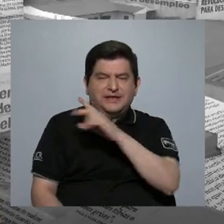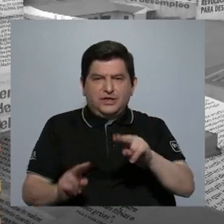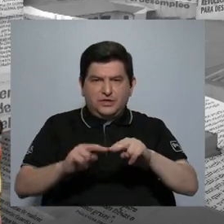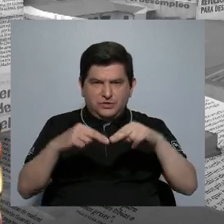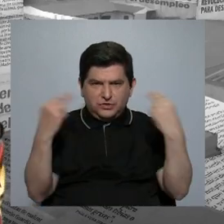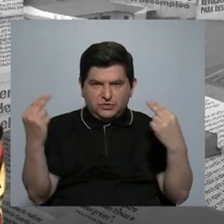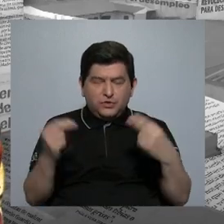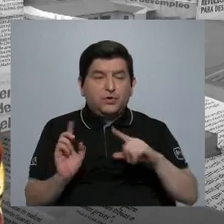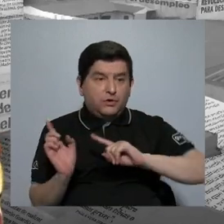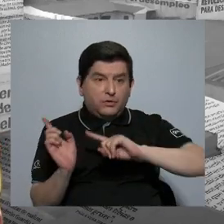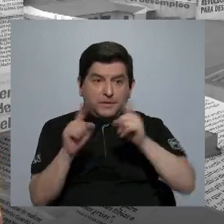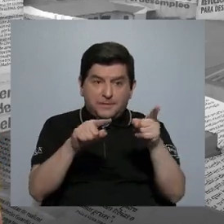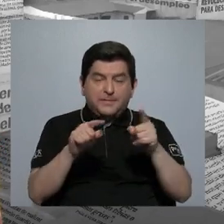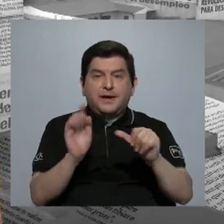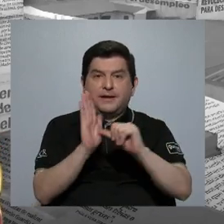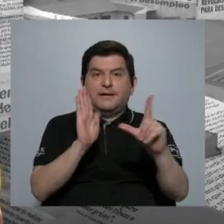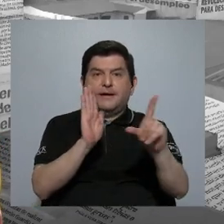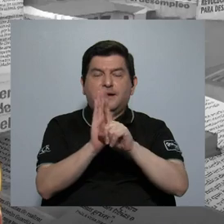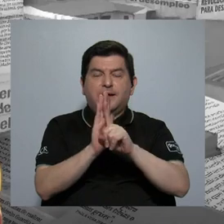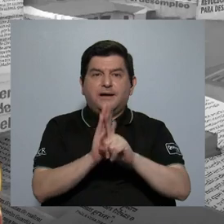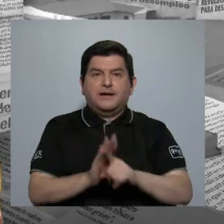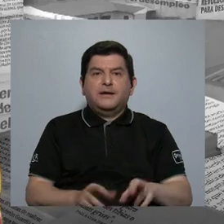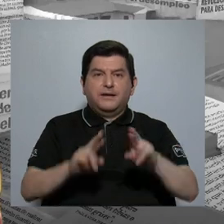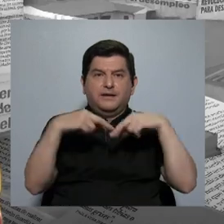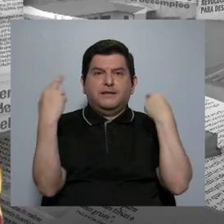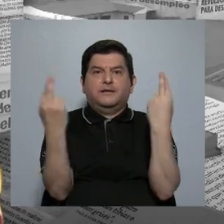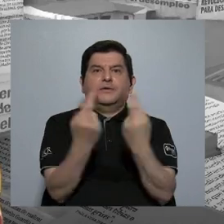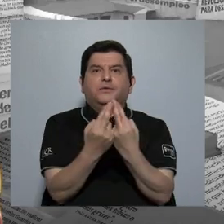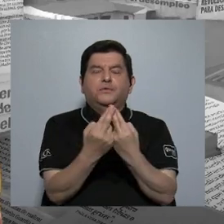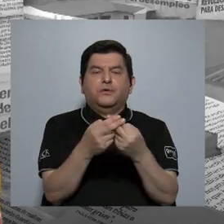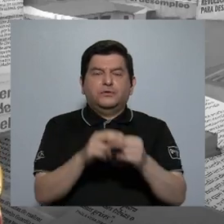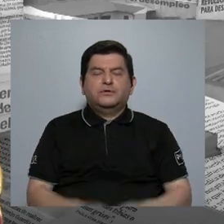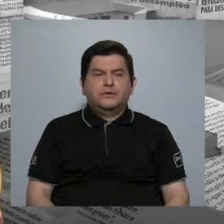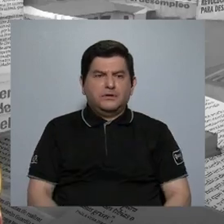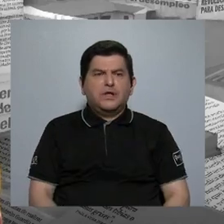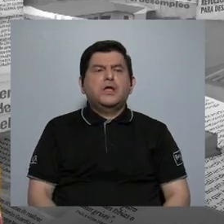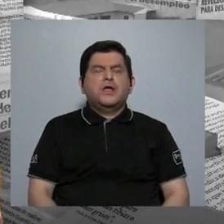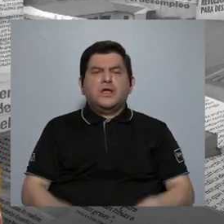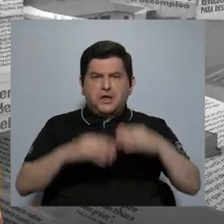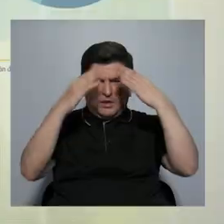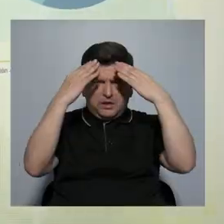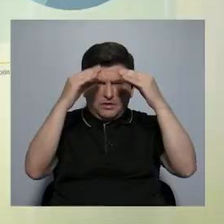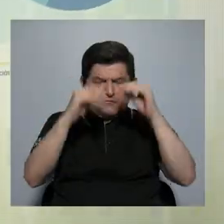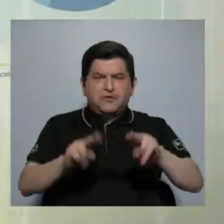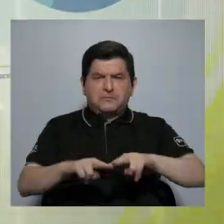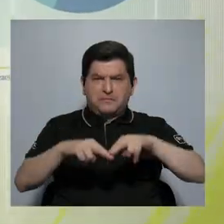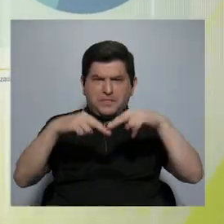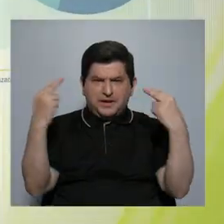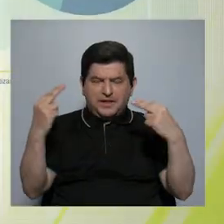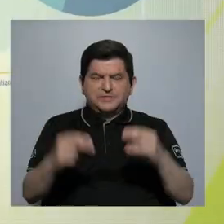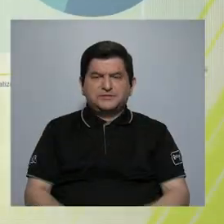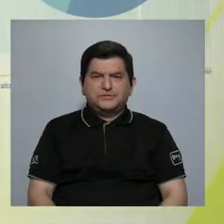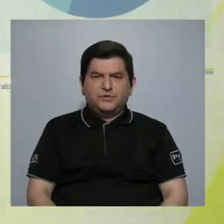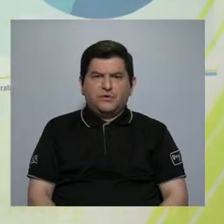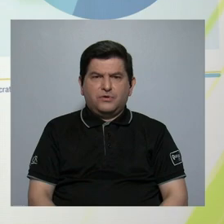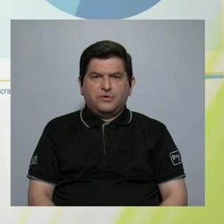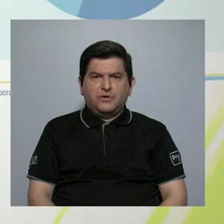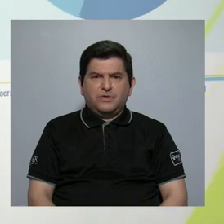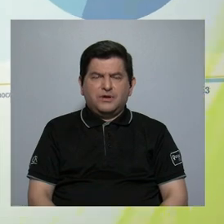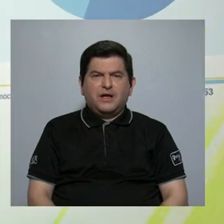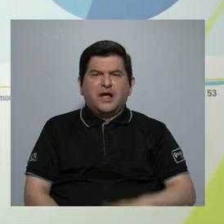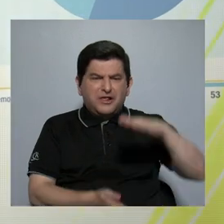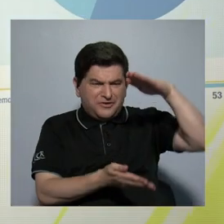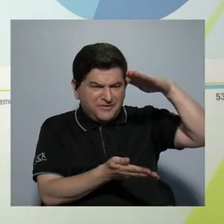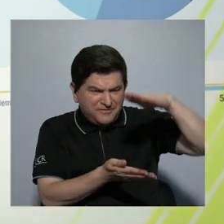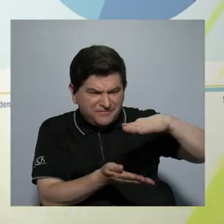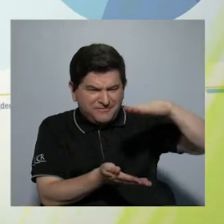de la Nación, comparece en la Asamblea Legislativa y informa de que la Nación había sido objeto de